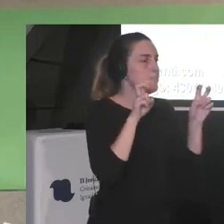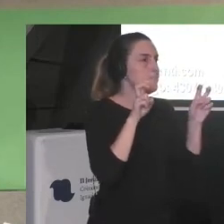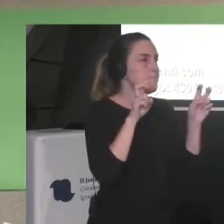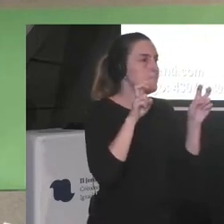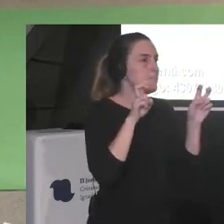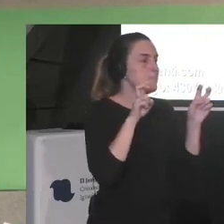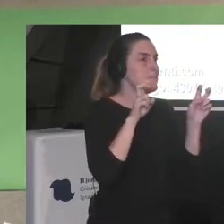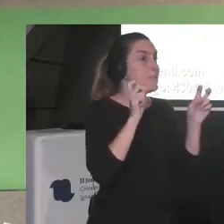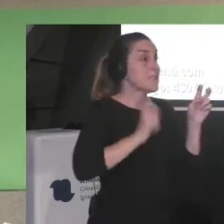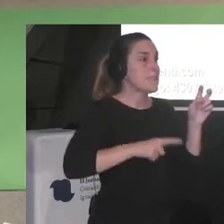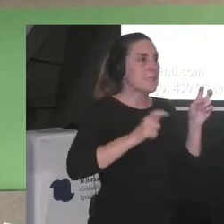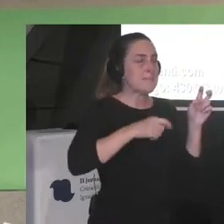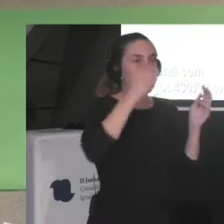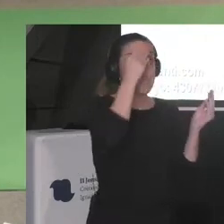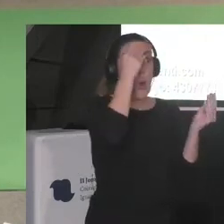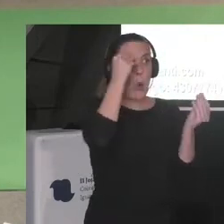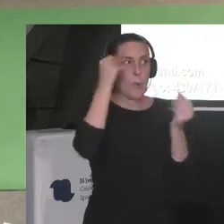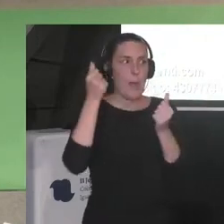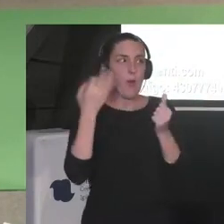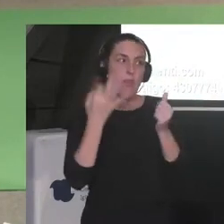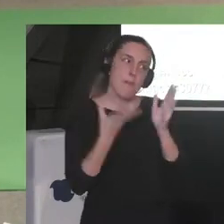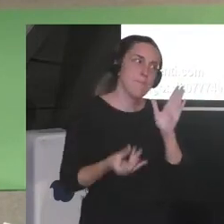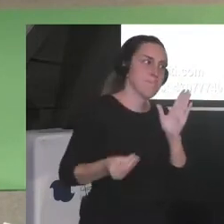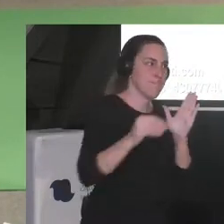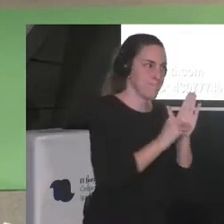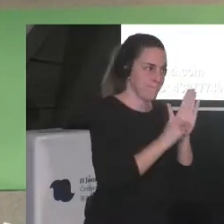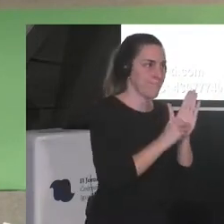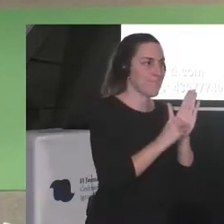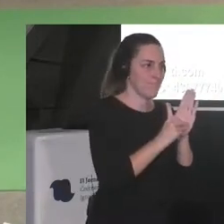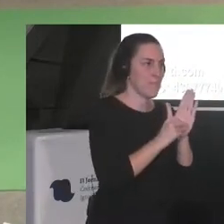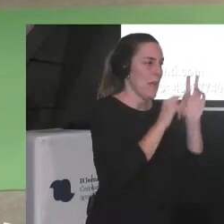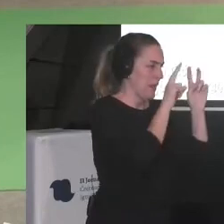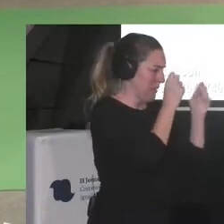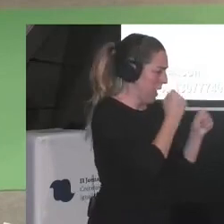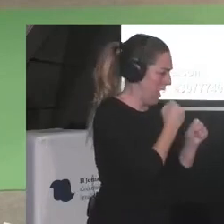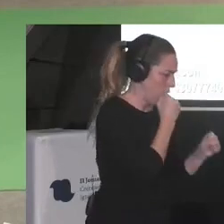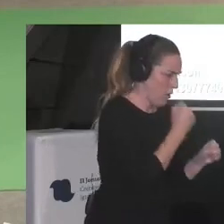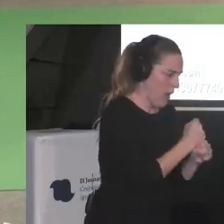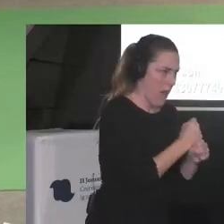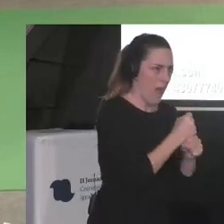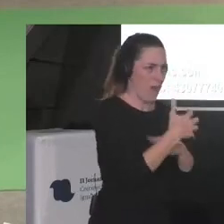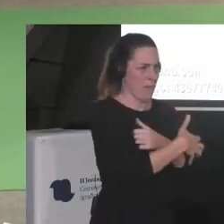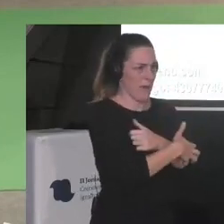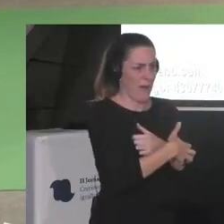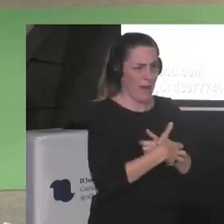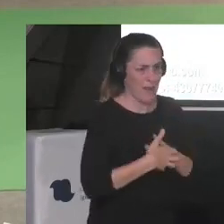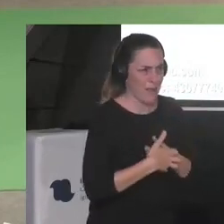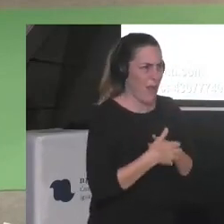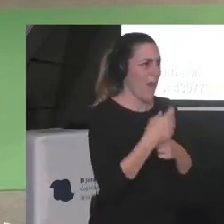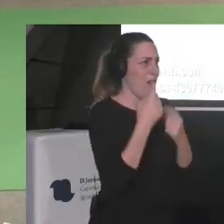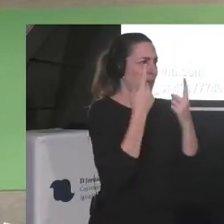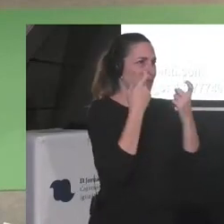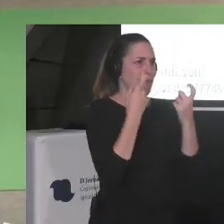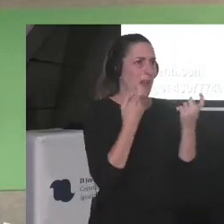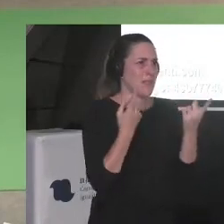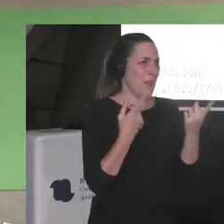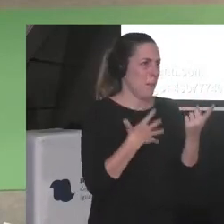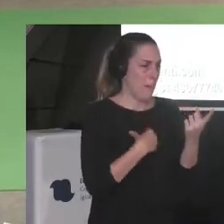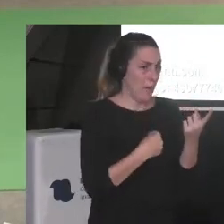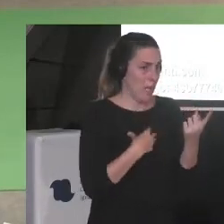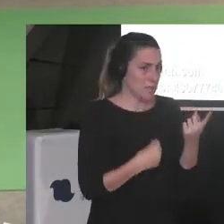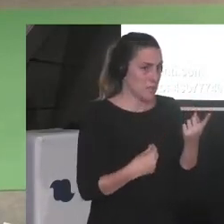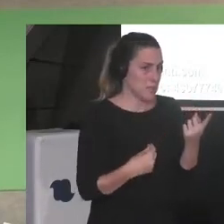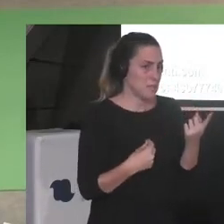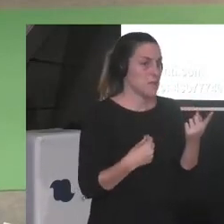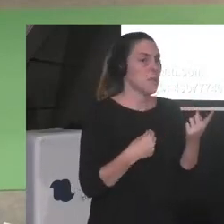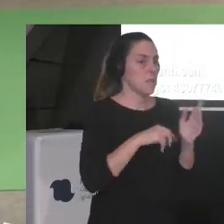nos olvidamos de interceptar ¿no? la cuestión laboral el trabajo la precariedad la falta de papeles todo esto ¿no?